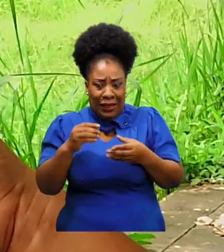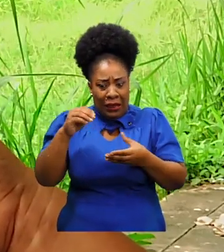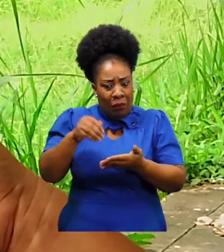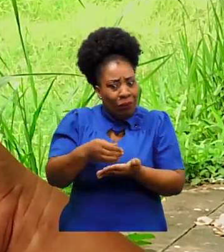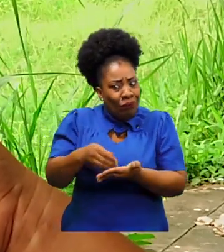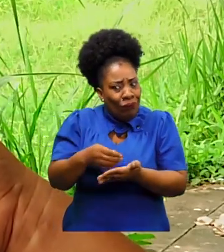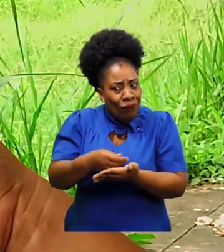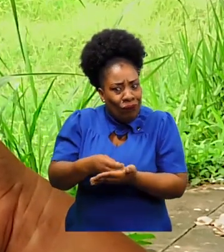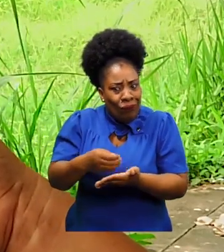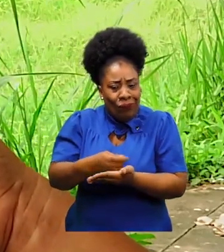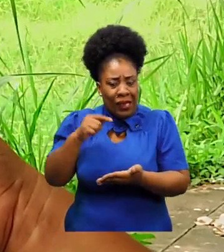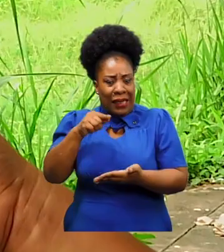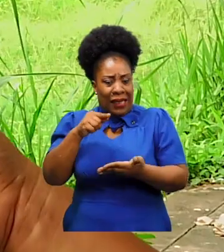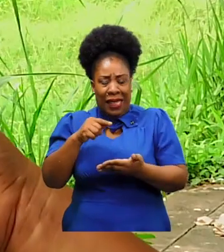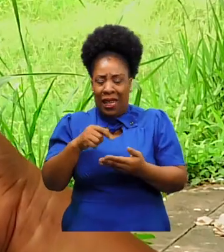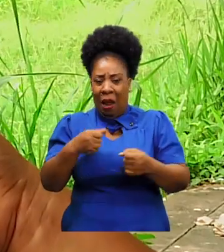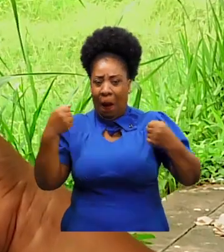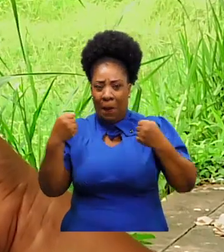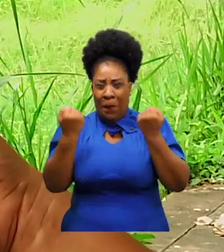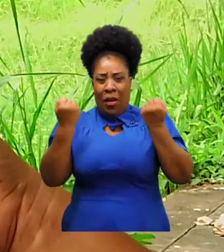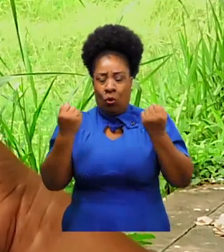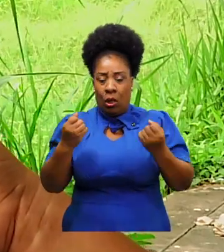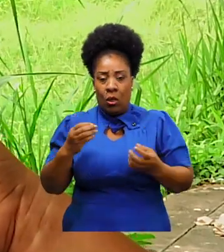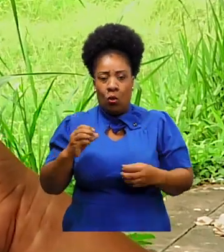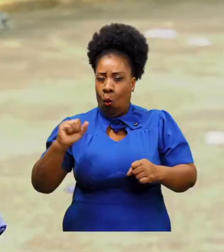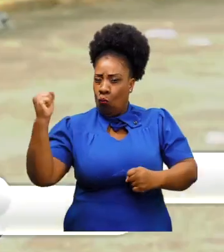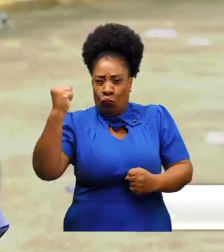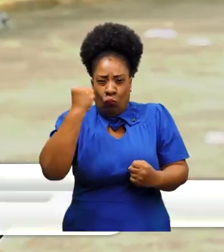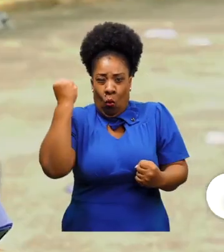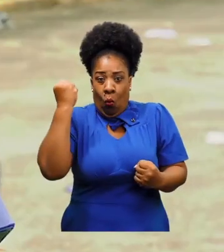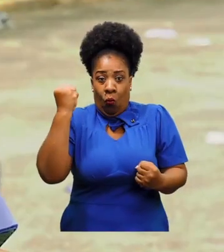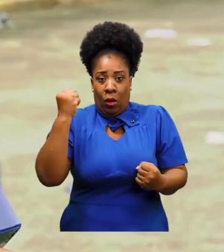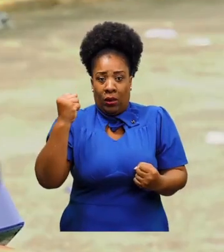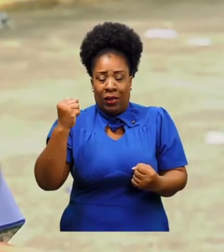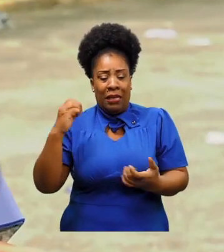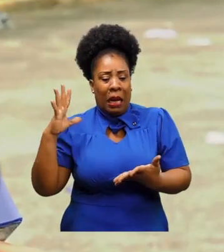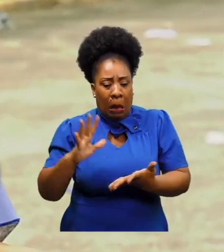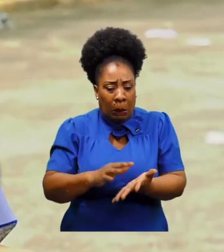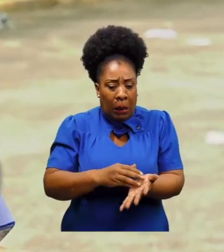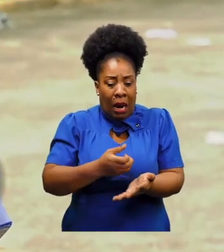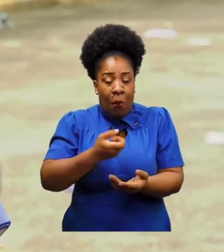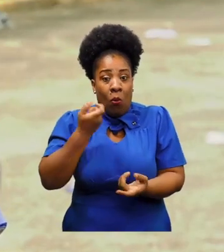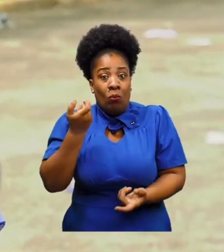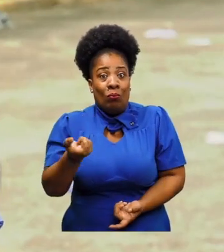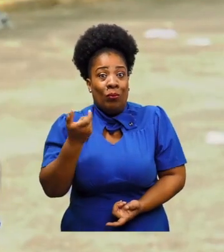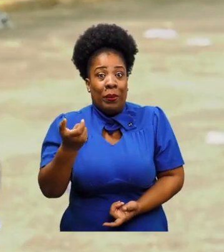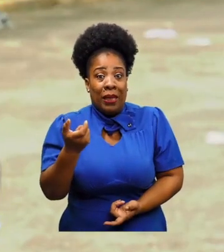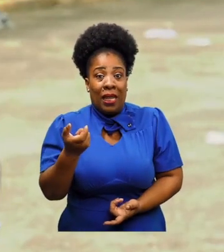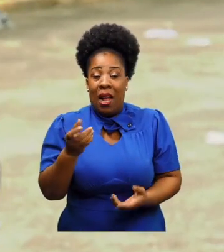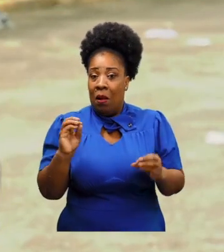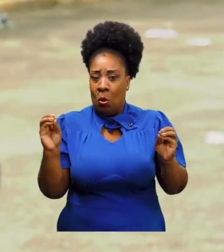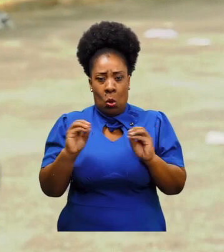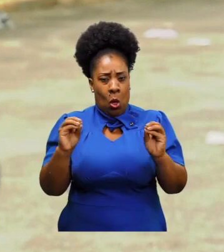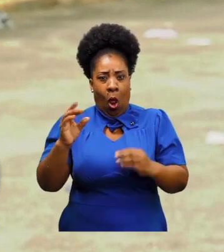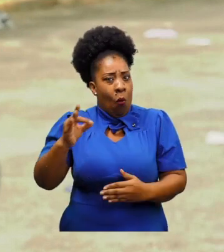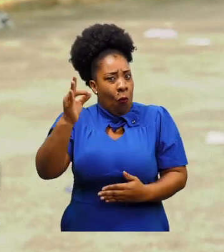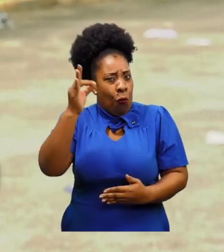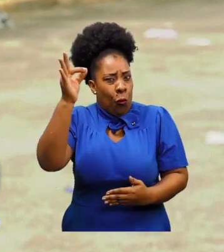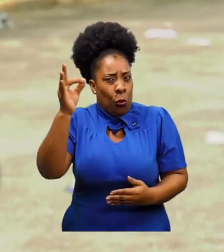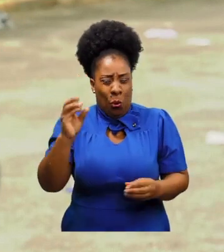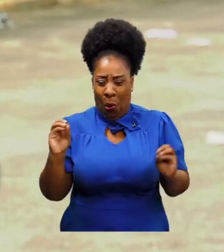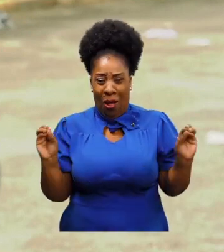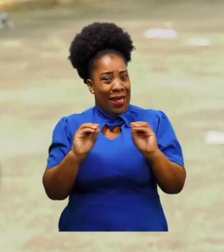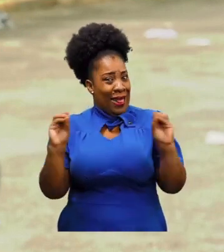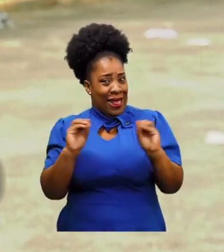un área tan interesante, el impacto es muchísimo peor. Si arrasamos con toda la riqueza que tenemos, no vamos a tener ningún